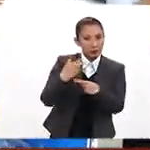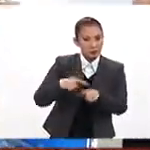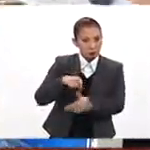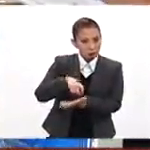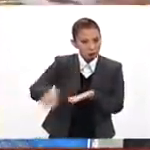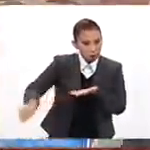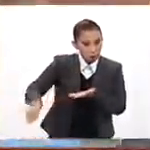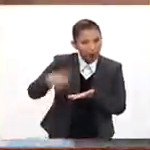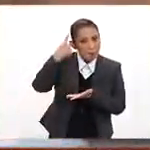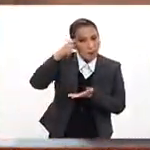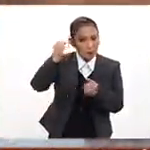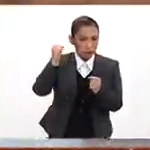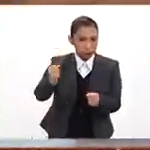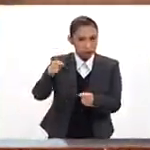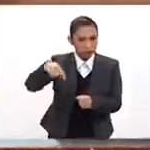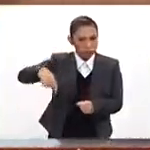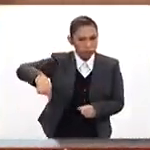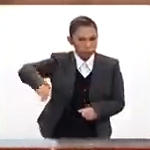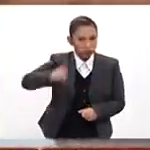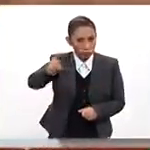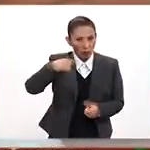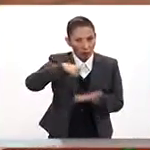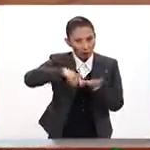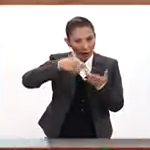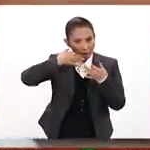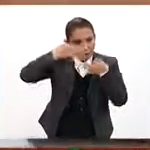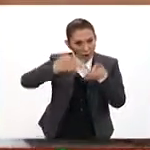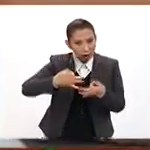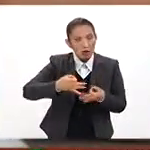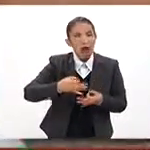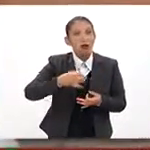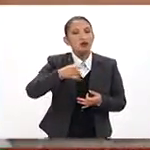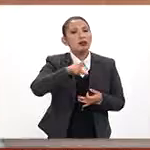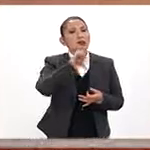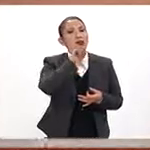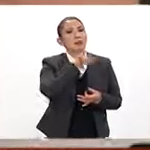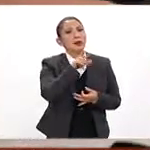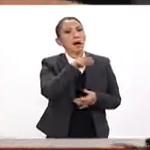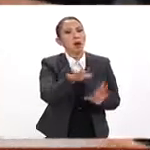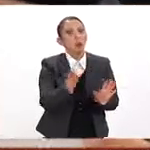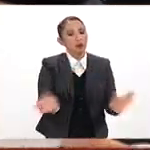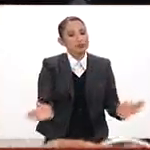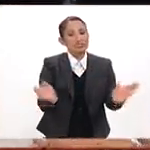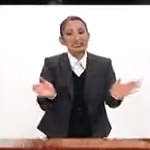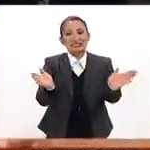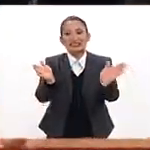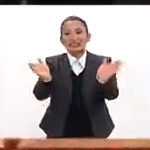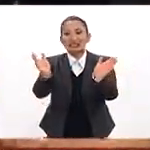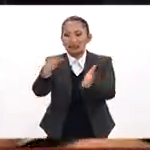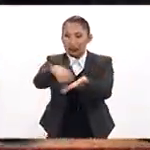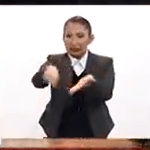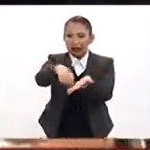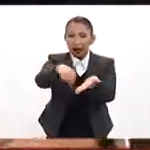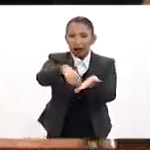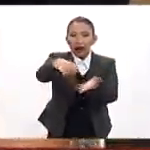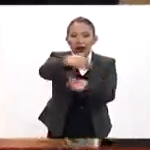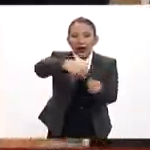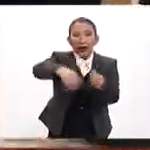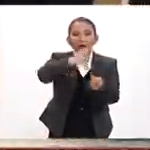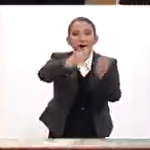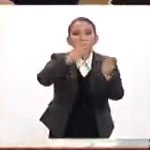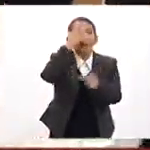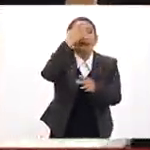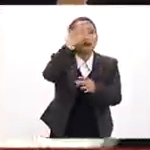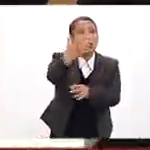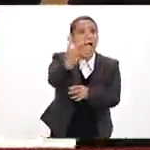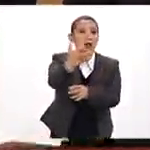consumidor, obviamente para garantizar que tenga consumos efectivos, pero también es incentivar el consumo en establecimientos